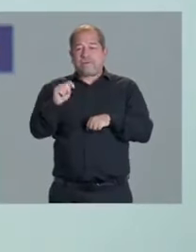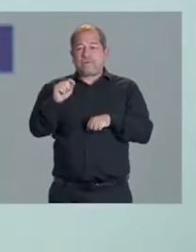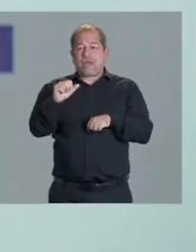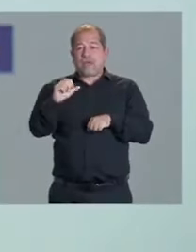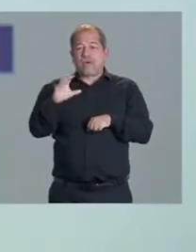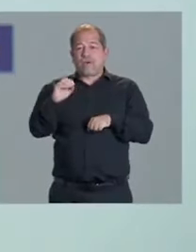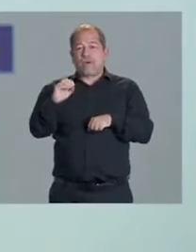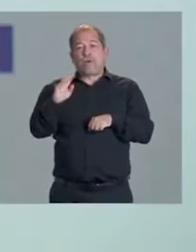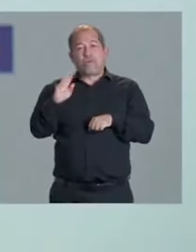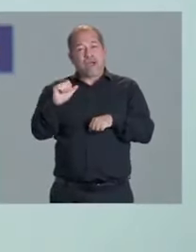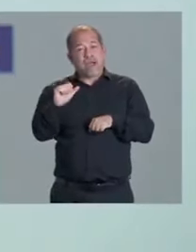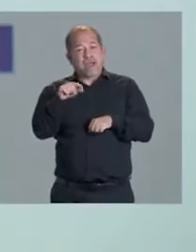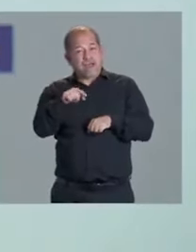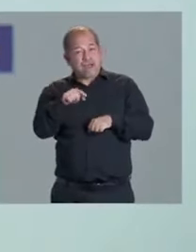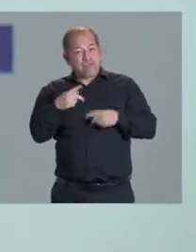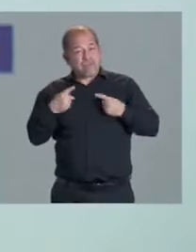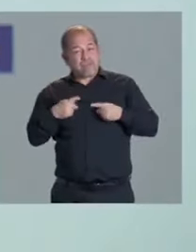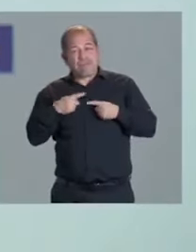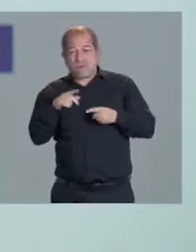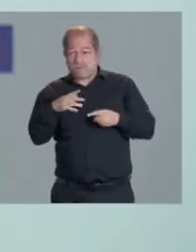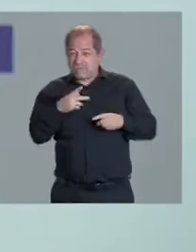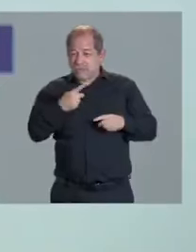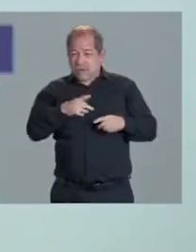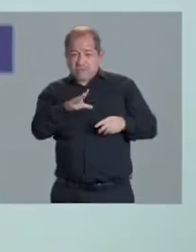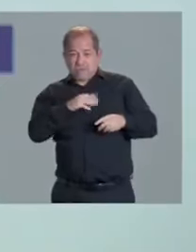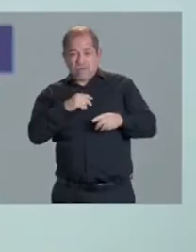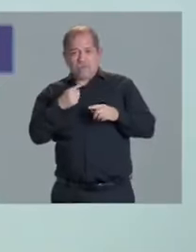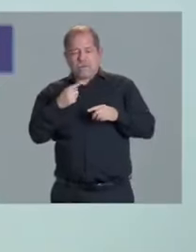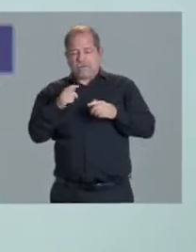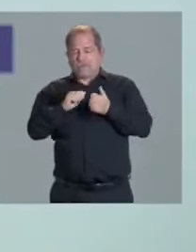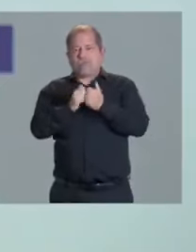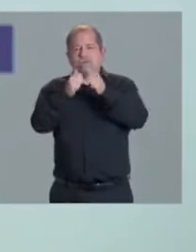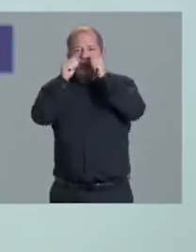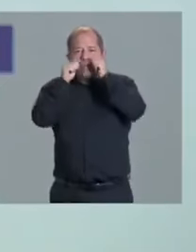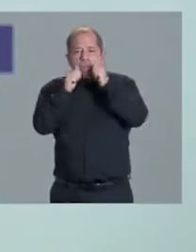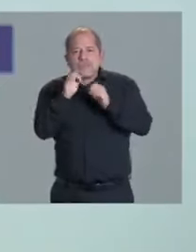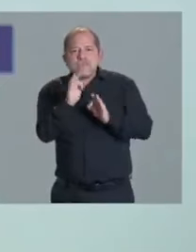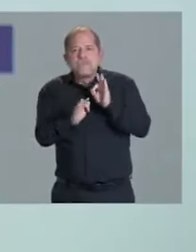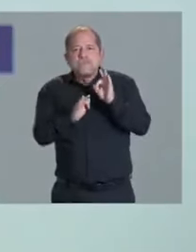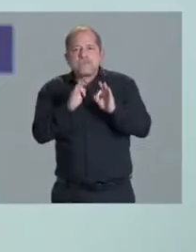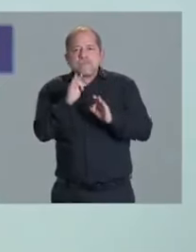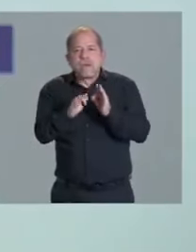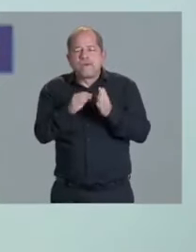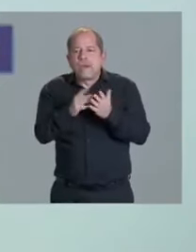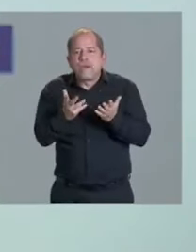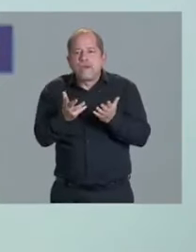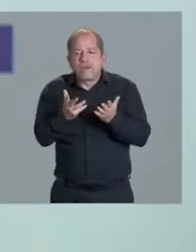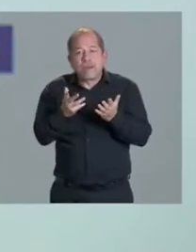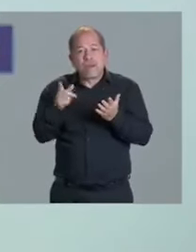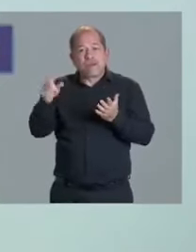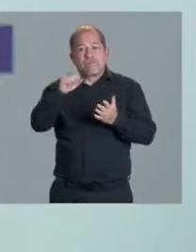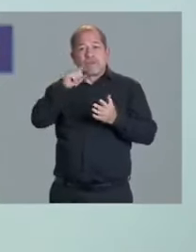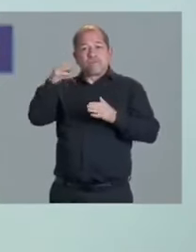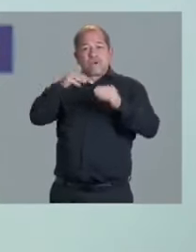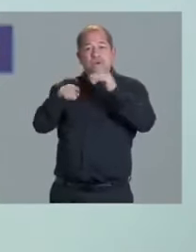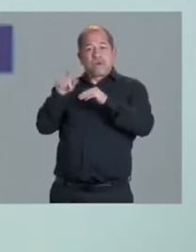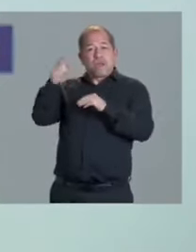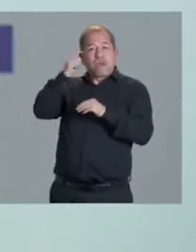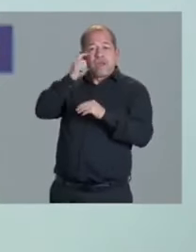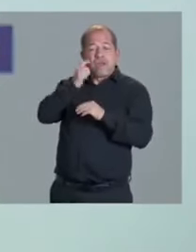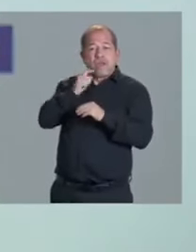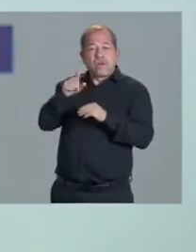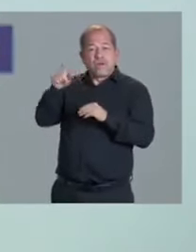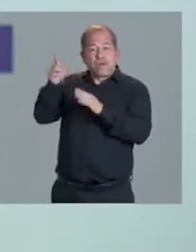puentes en lugares donde se redujeron 10 horas de camino. Construimos el Hospital de la Montaña de Guerrero, que era donde más